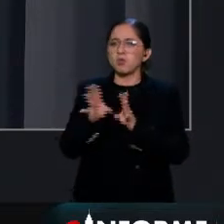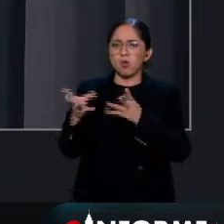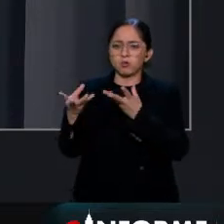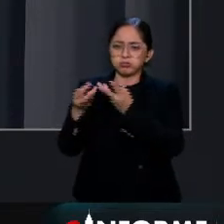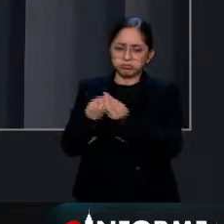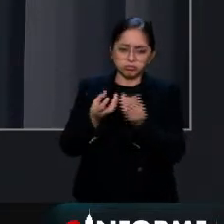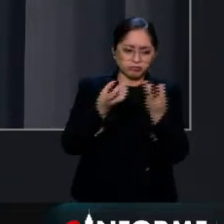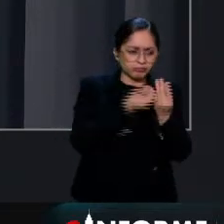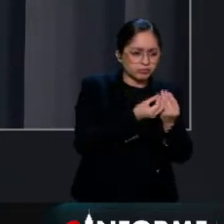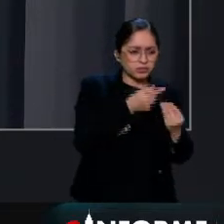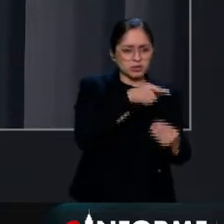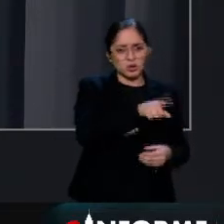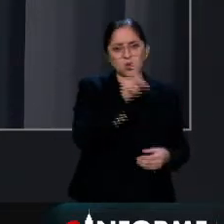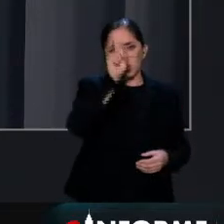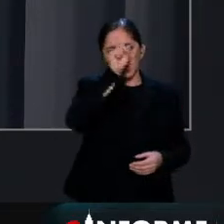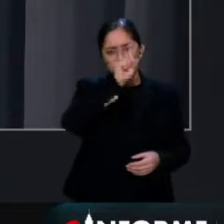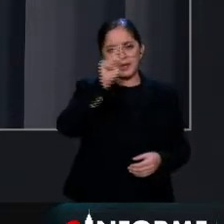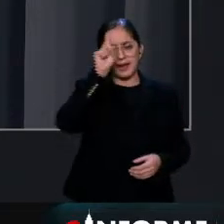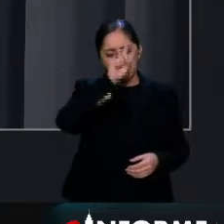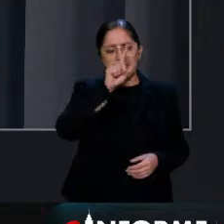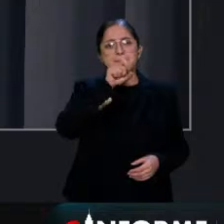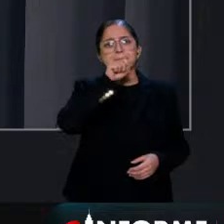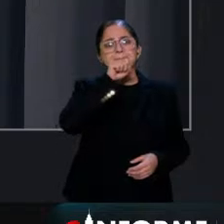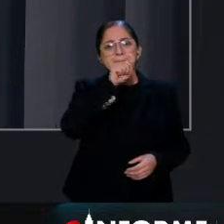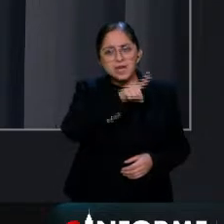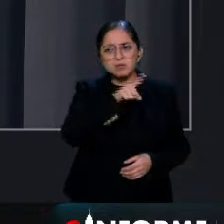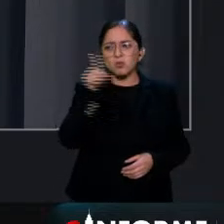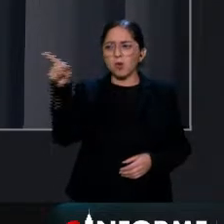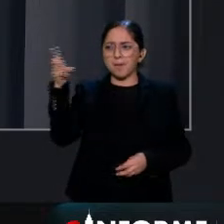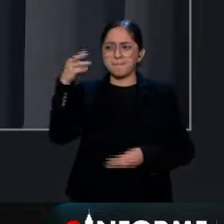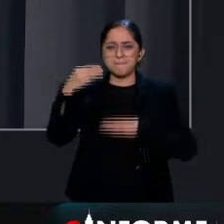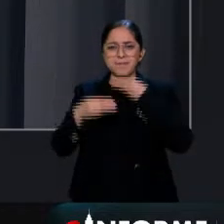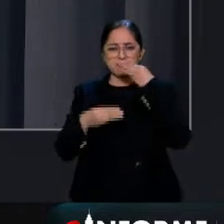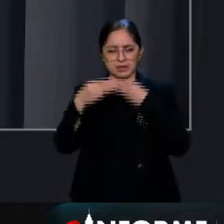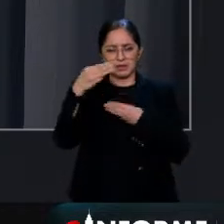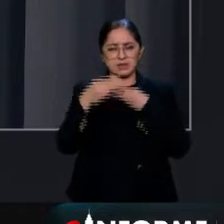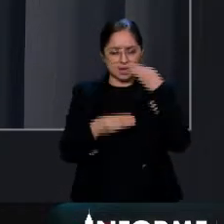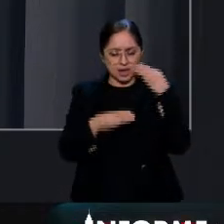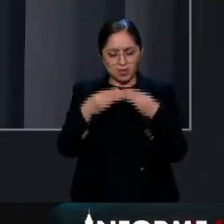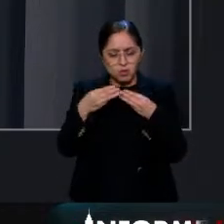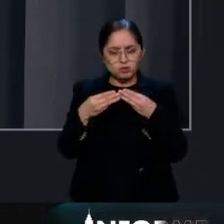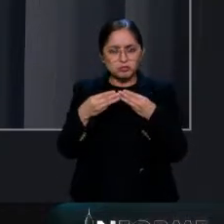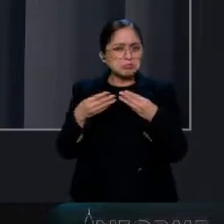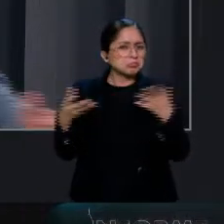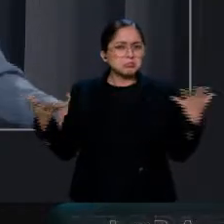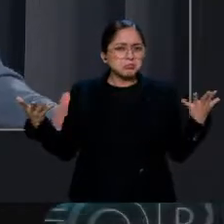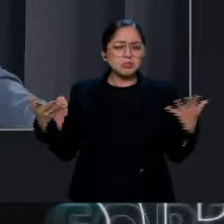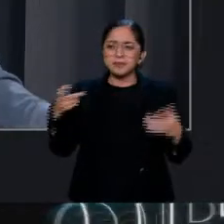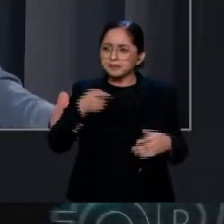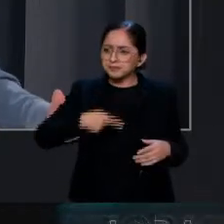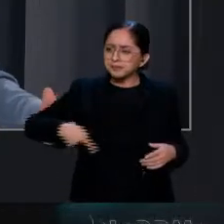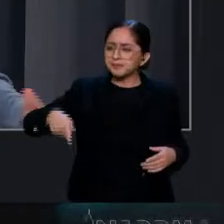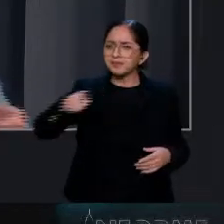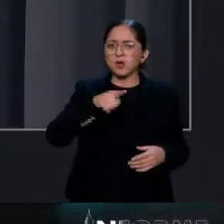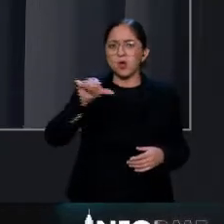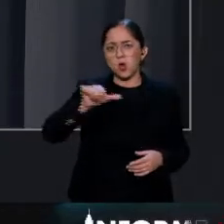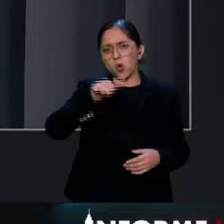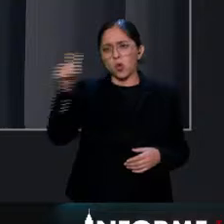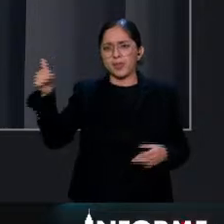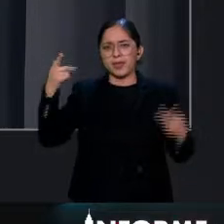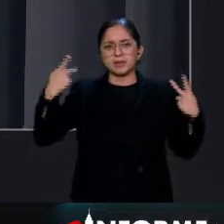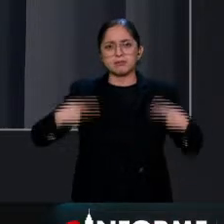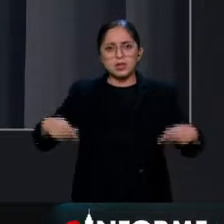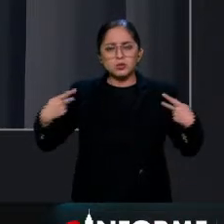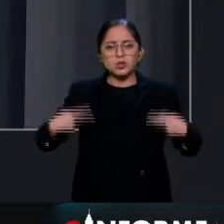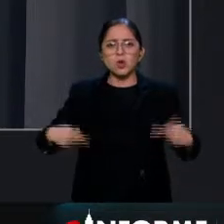consejería y también con el tema de los magistrados que simplemente con todos los demás asistentes